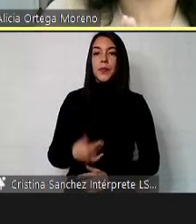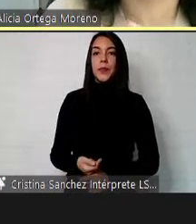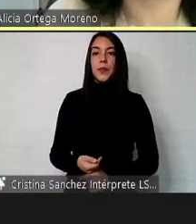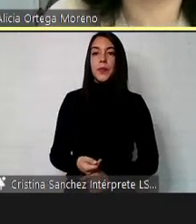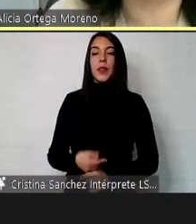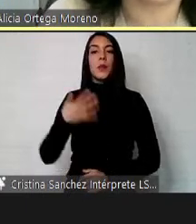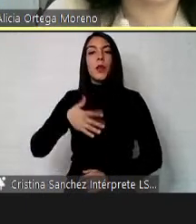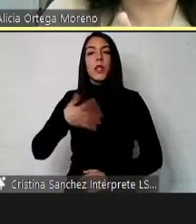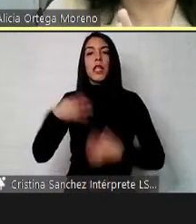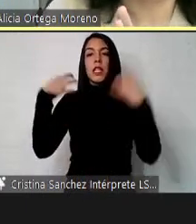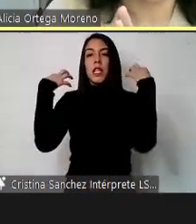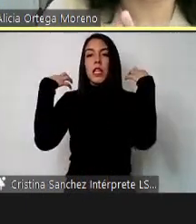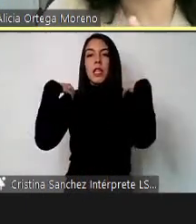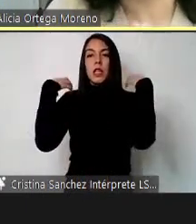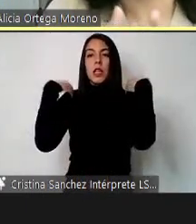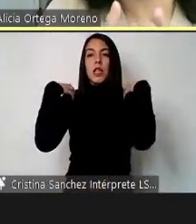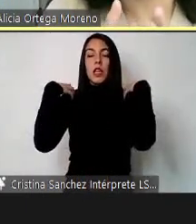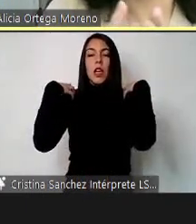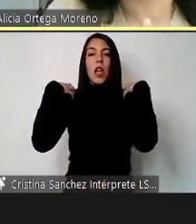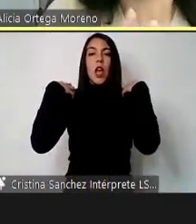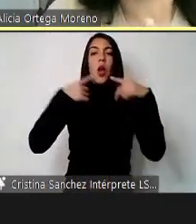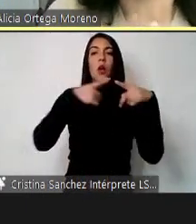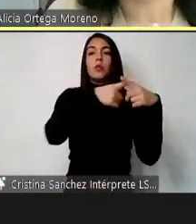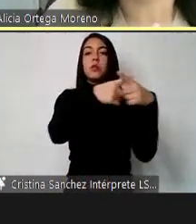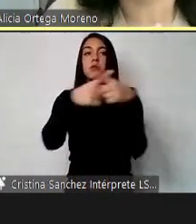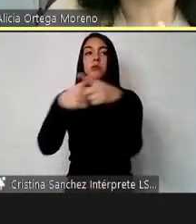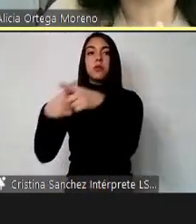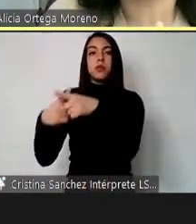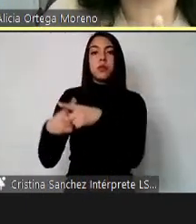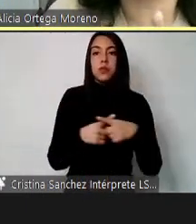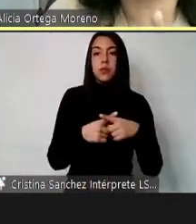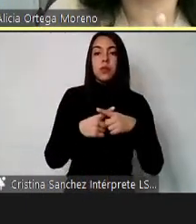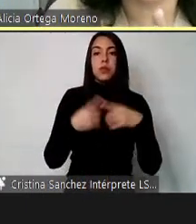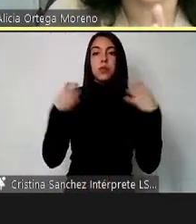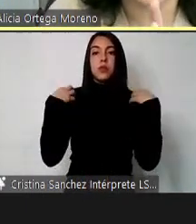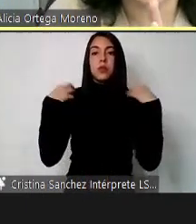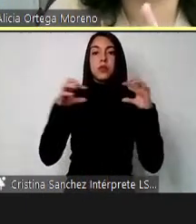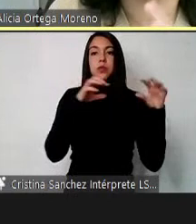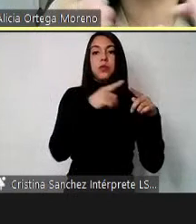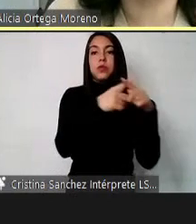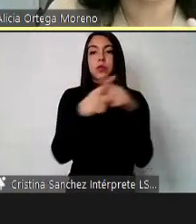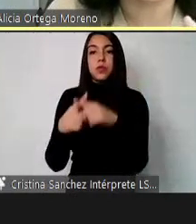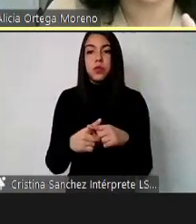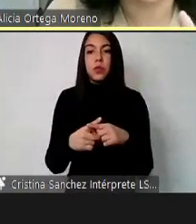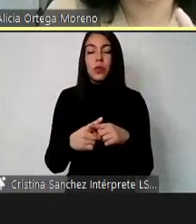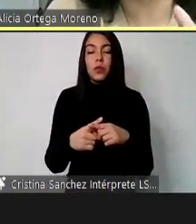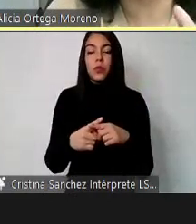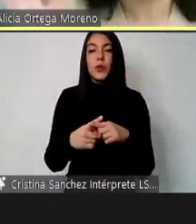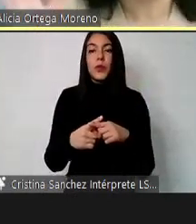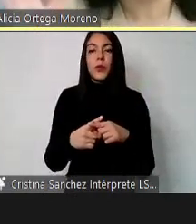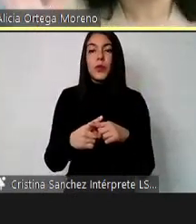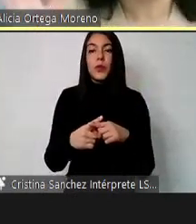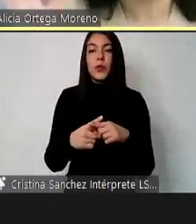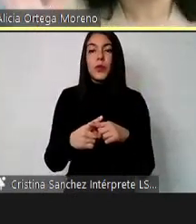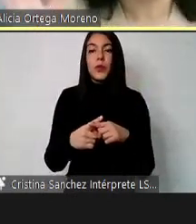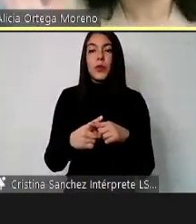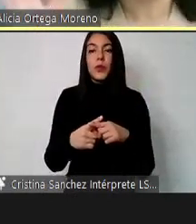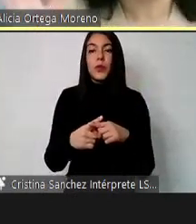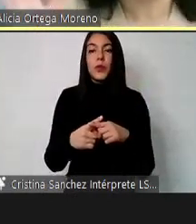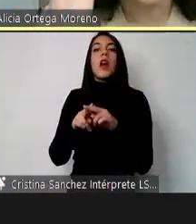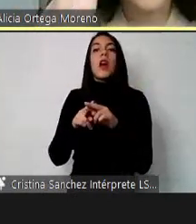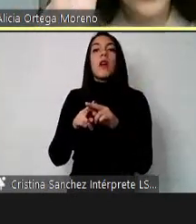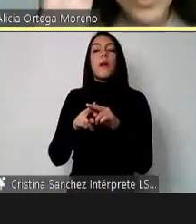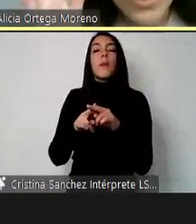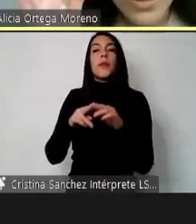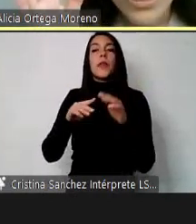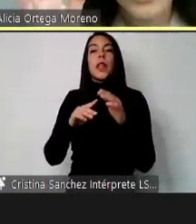responsabilidad social ¿ya? Nosotros como sociedad somos los llamados a generar la inclusión y eliminar las barreras